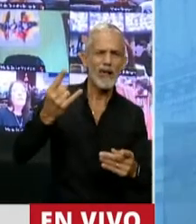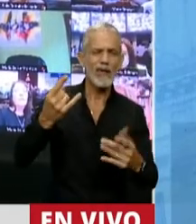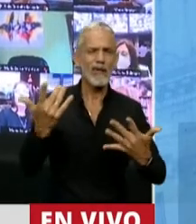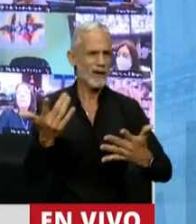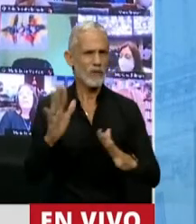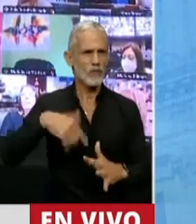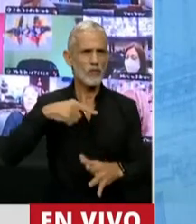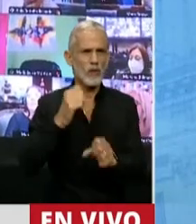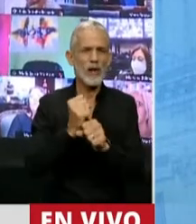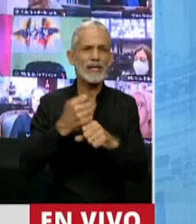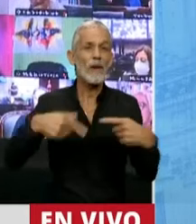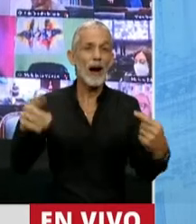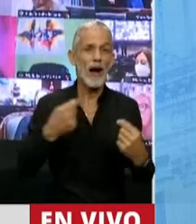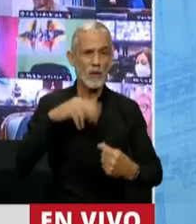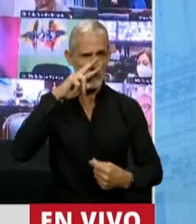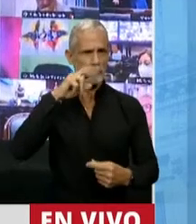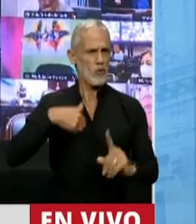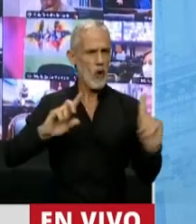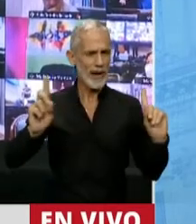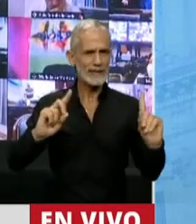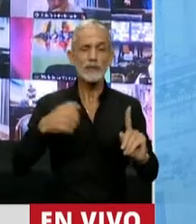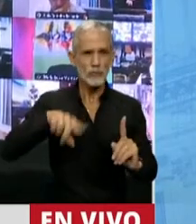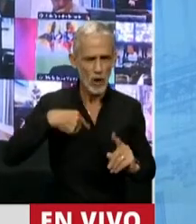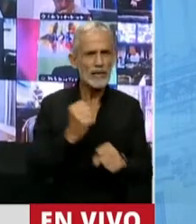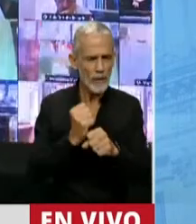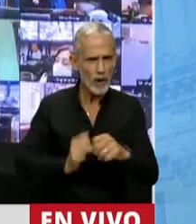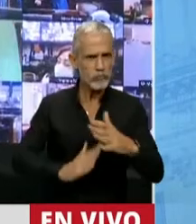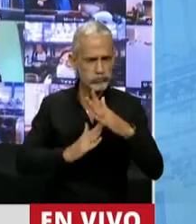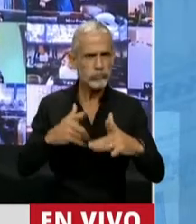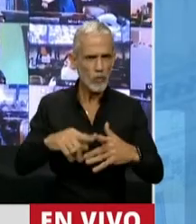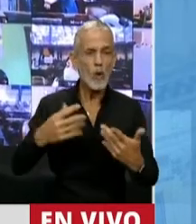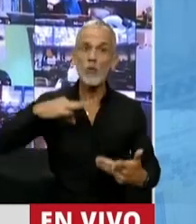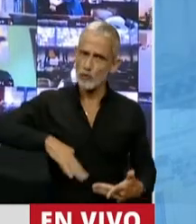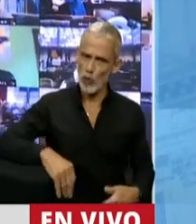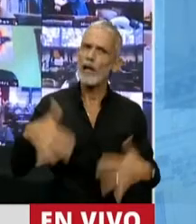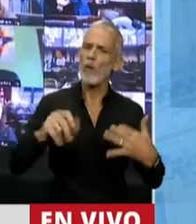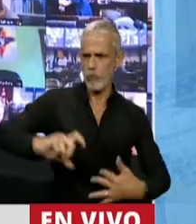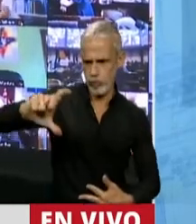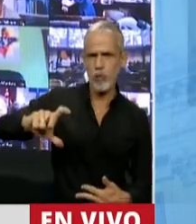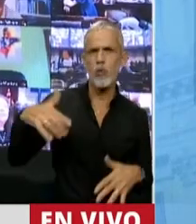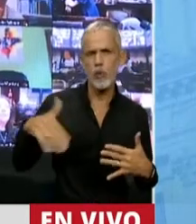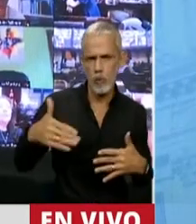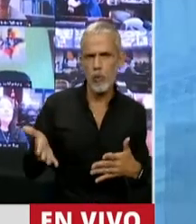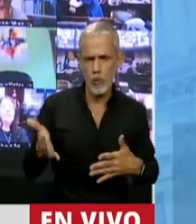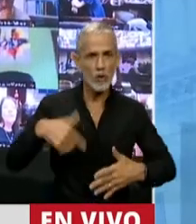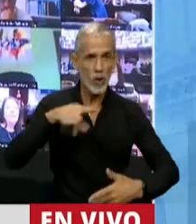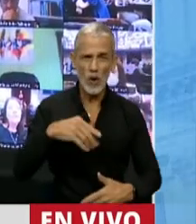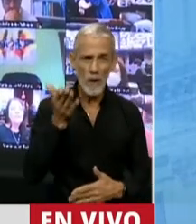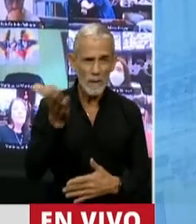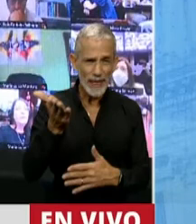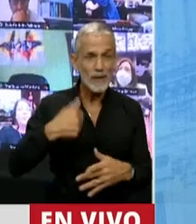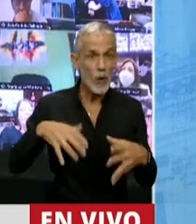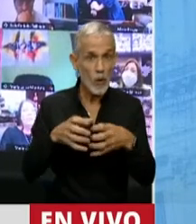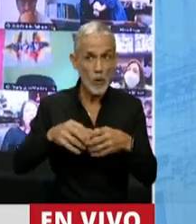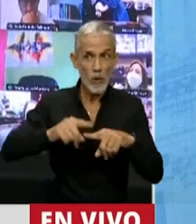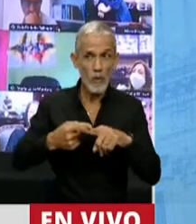trabajadores de privilegio, somos trabajadores esenciales y muy bien ganamos. Y a pesar de lo que le hemos pedido nosotros, nuestro